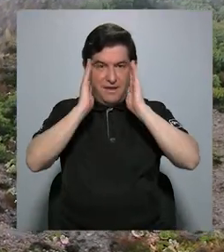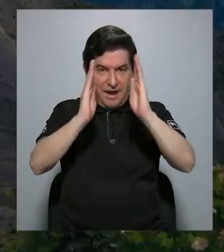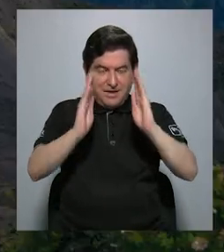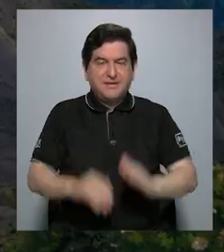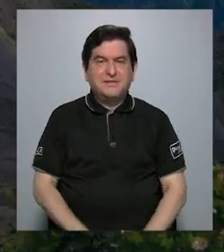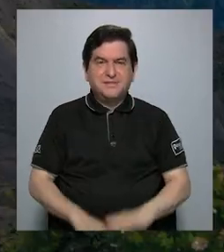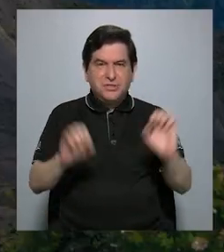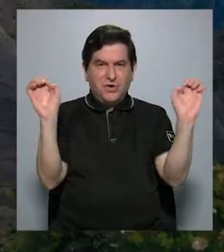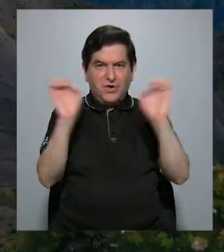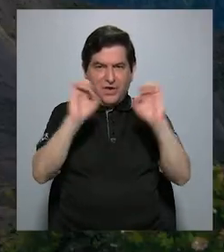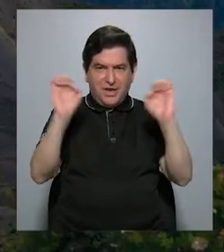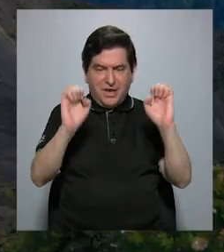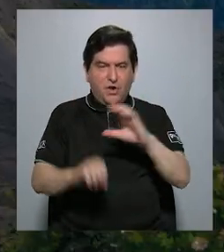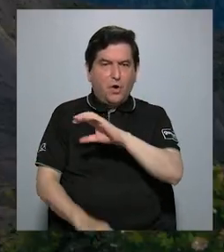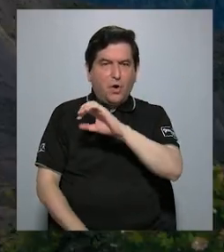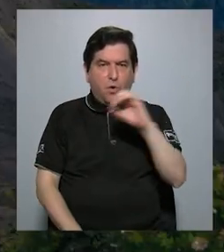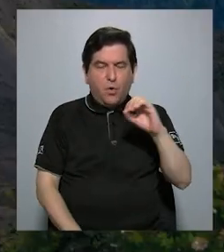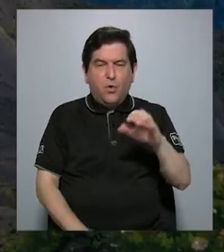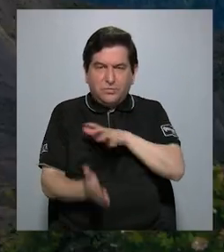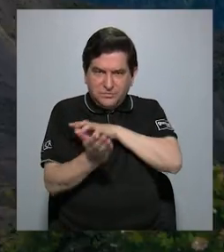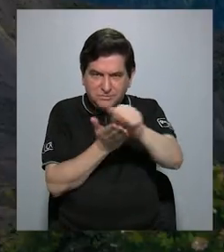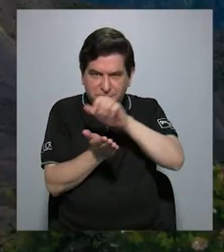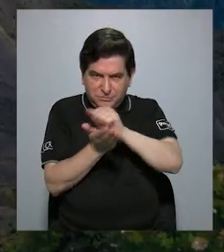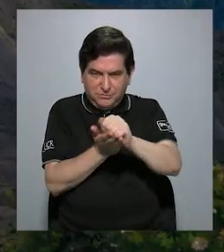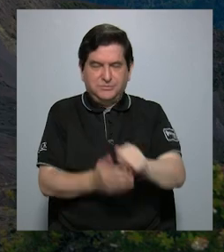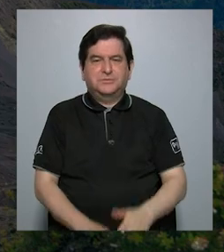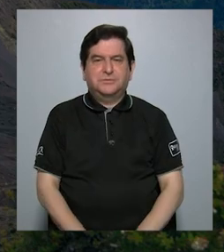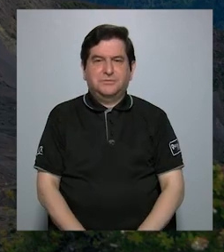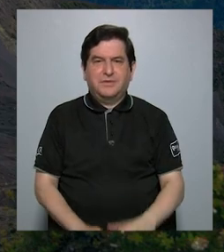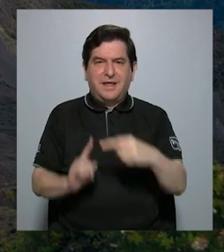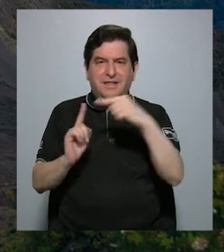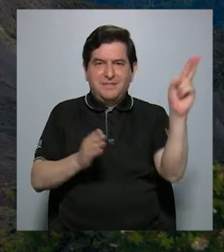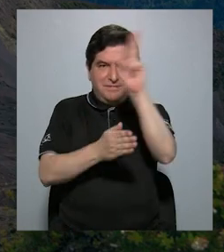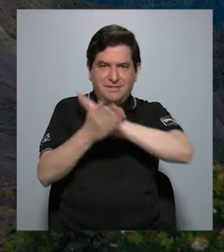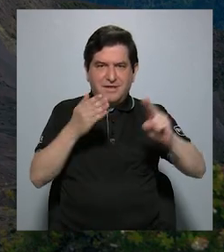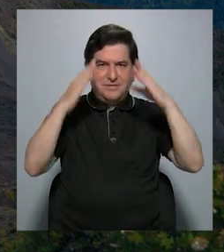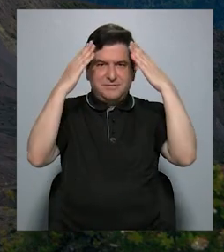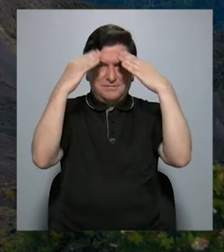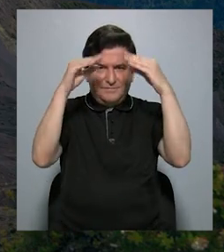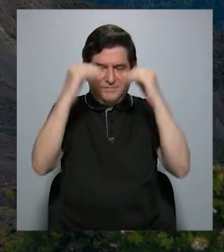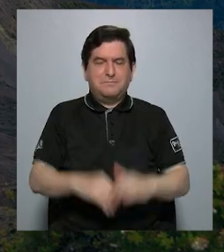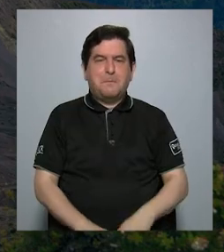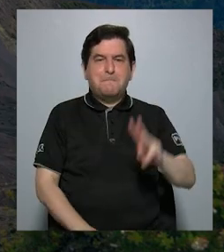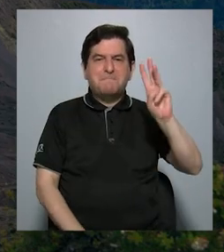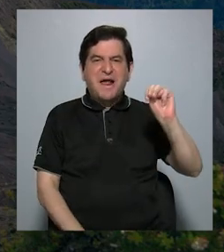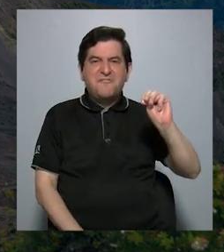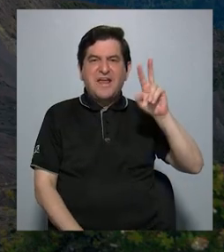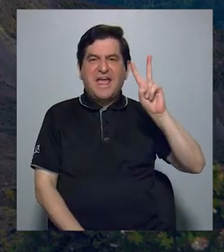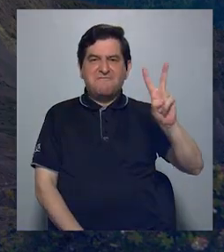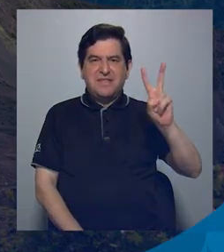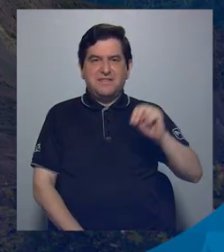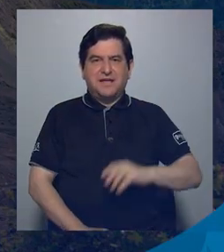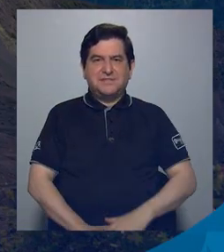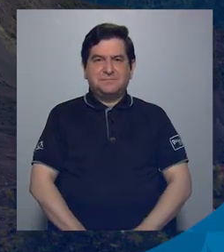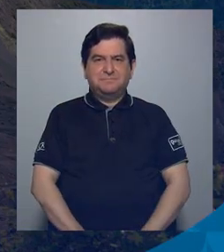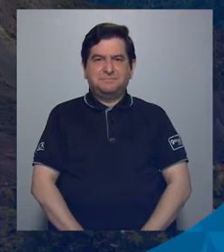de las emergencias o catástrofes. Para Desde la U, informó Manrique Vindas.